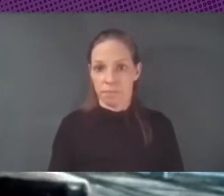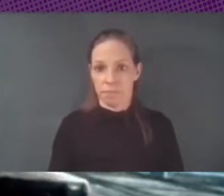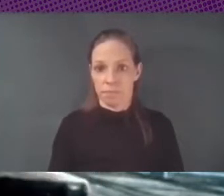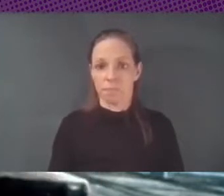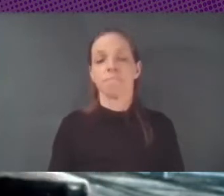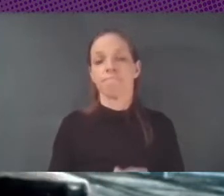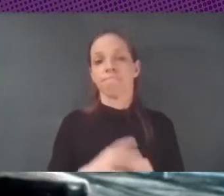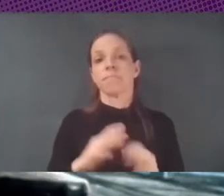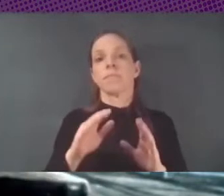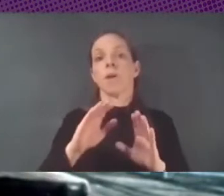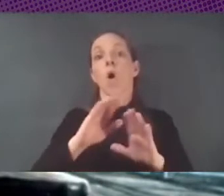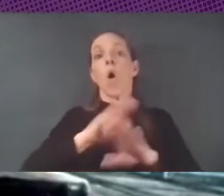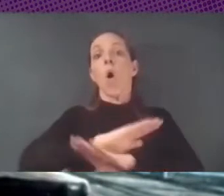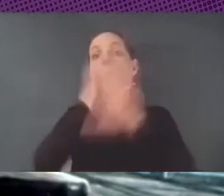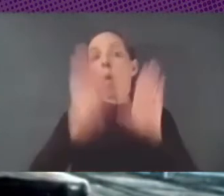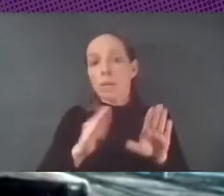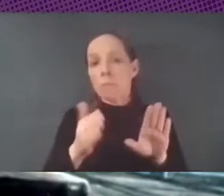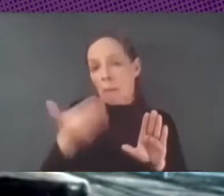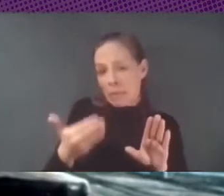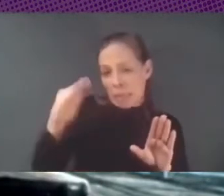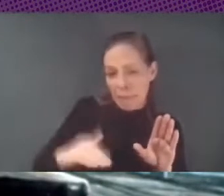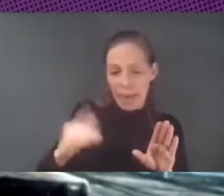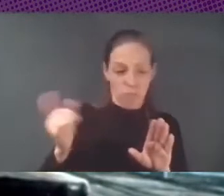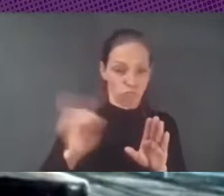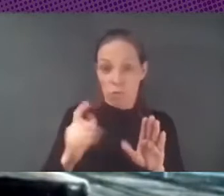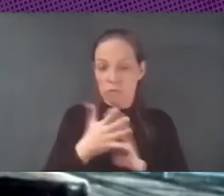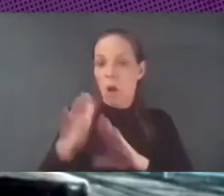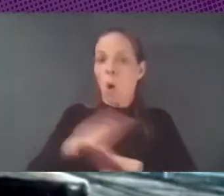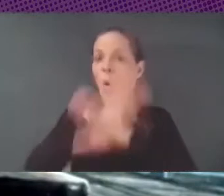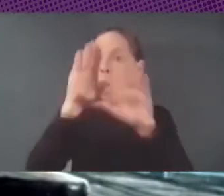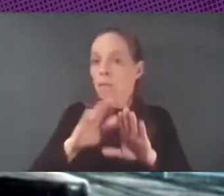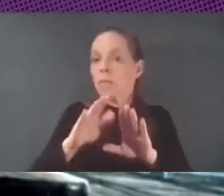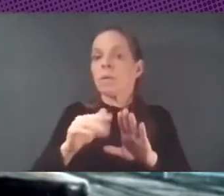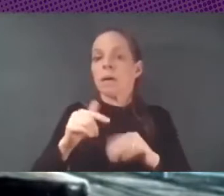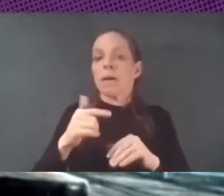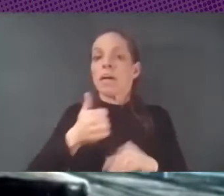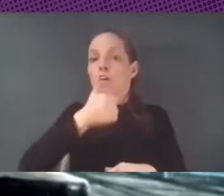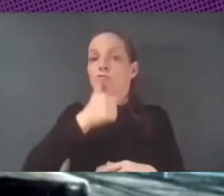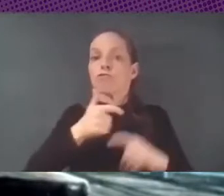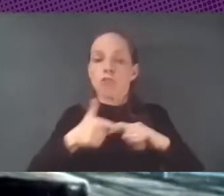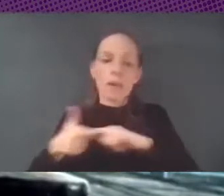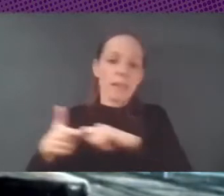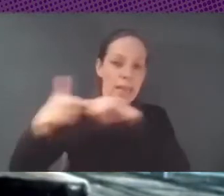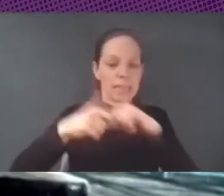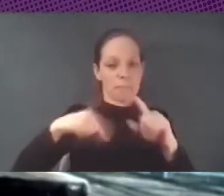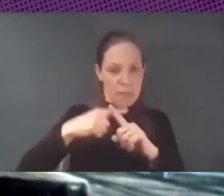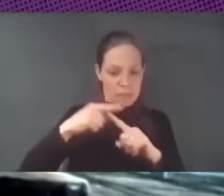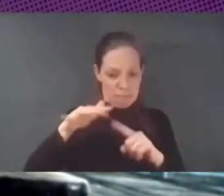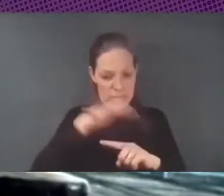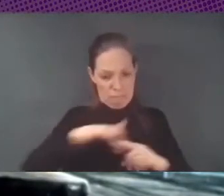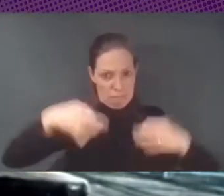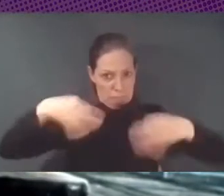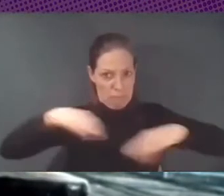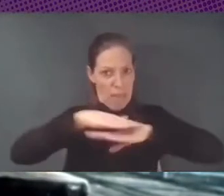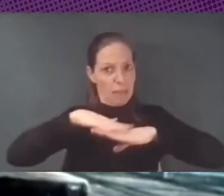último, en orden de importancia, solidaridades y resistencias desde abajo. Entonces, hemos tenido muchas experiencias de cómo